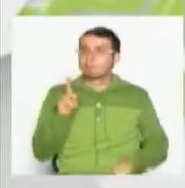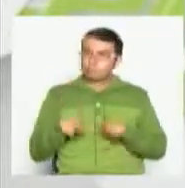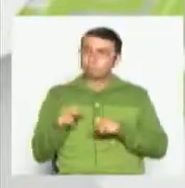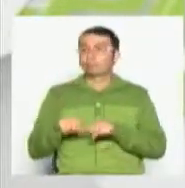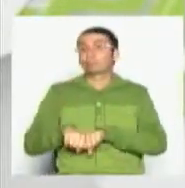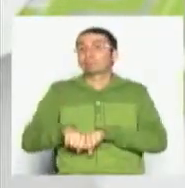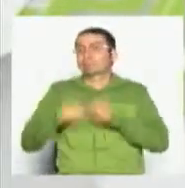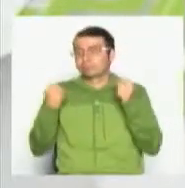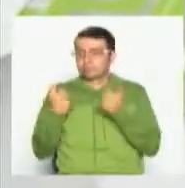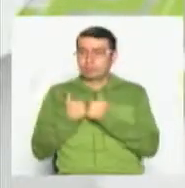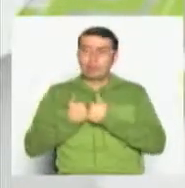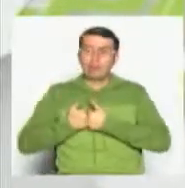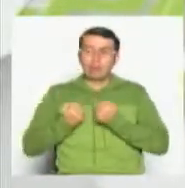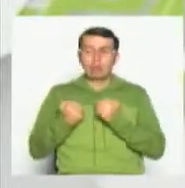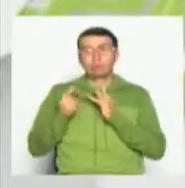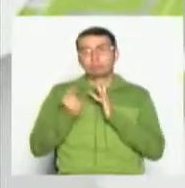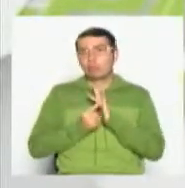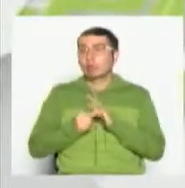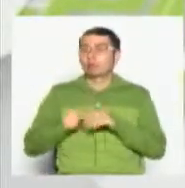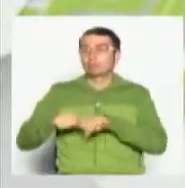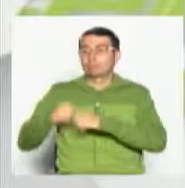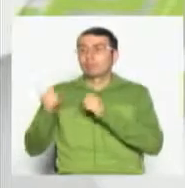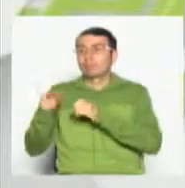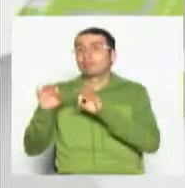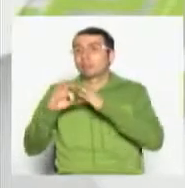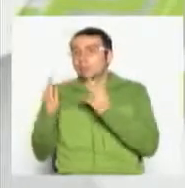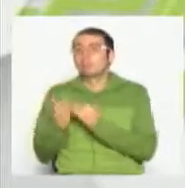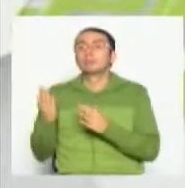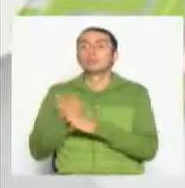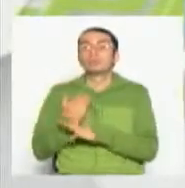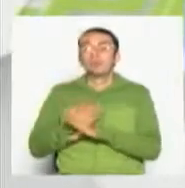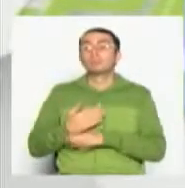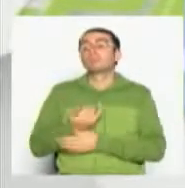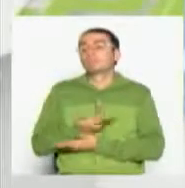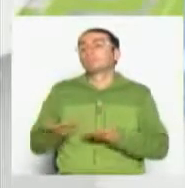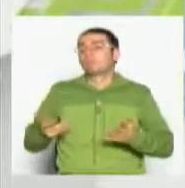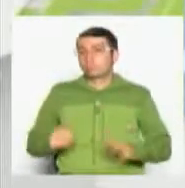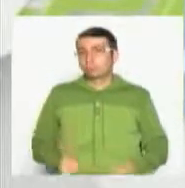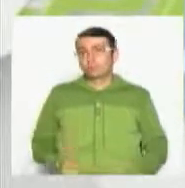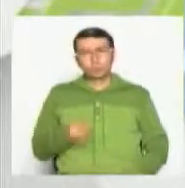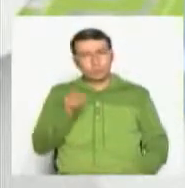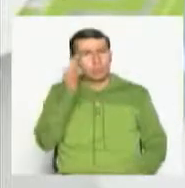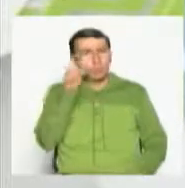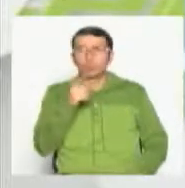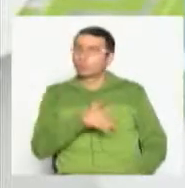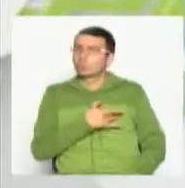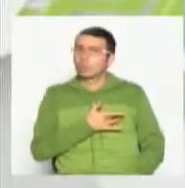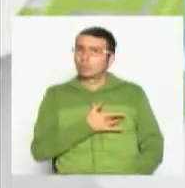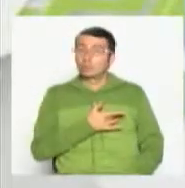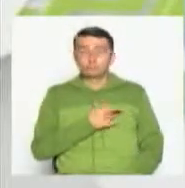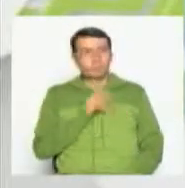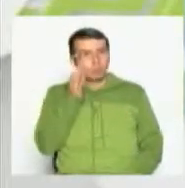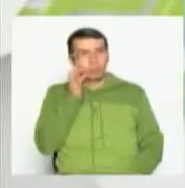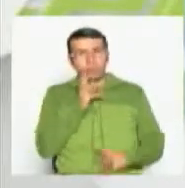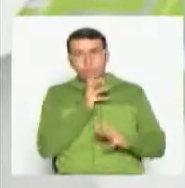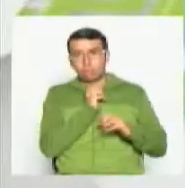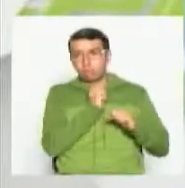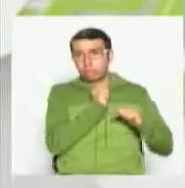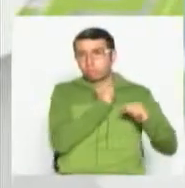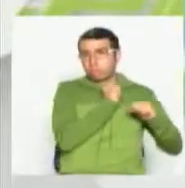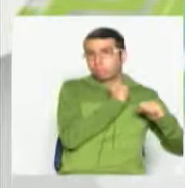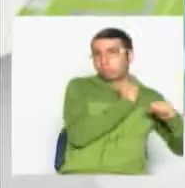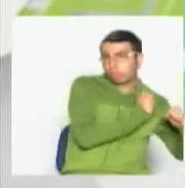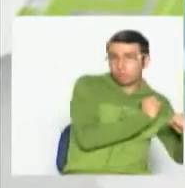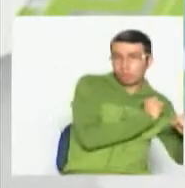dificultades. Entonces, si alguno de ustedes, de paso, Jimena, está sintiendo que está cayendo en adicción con estos